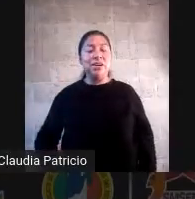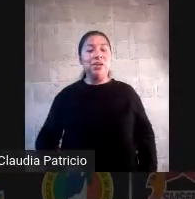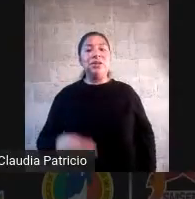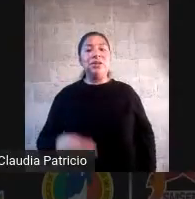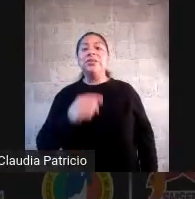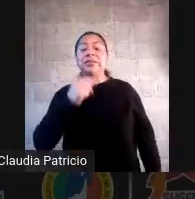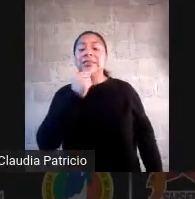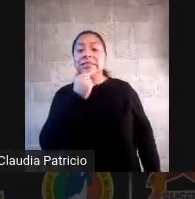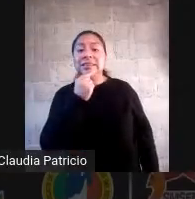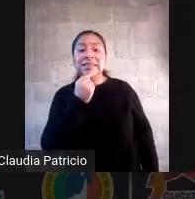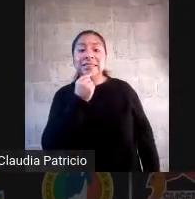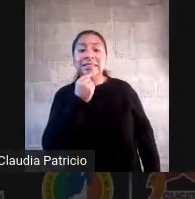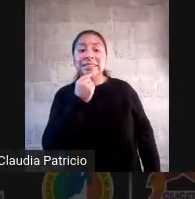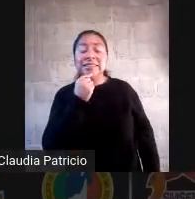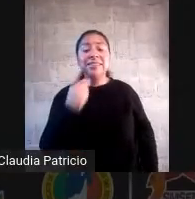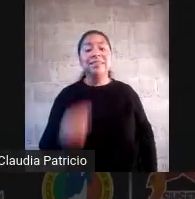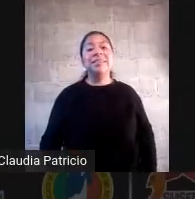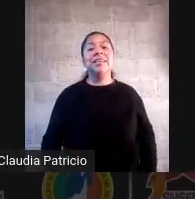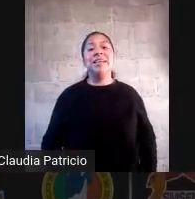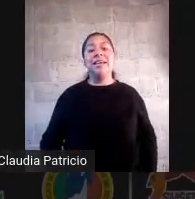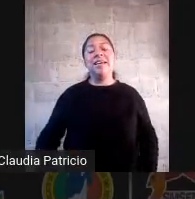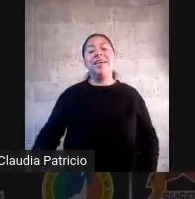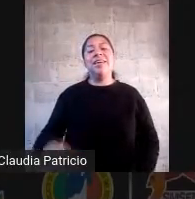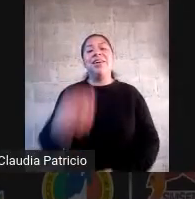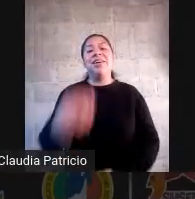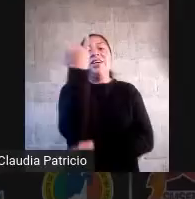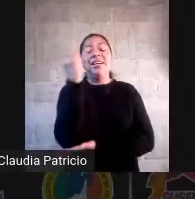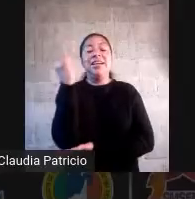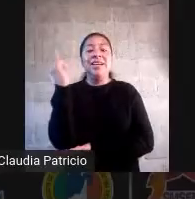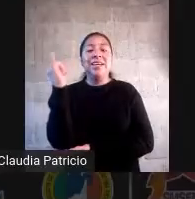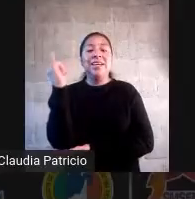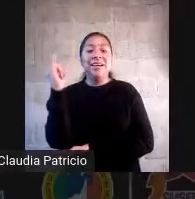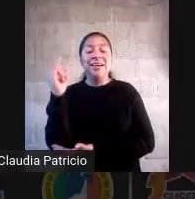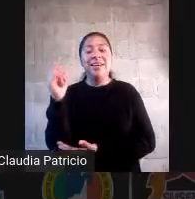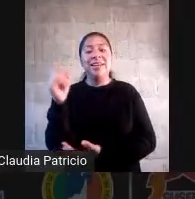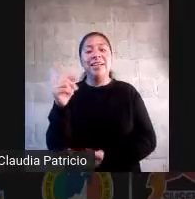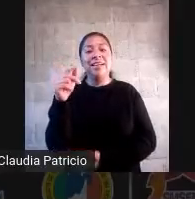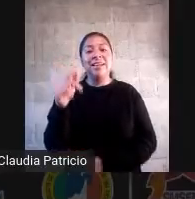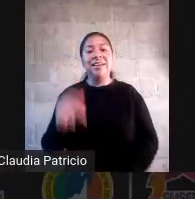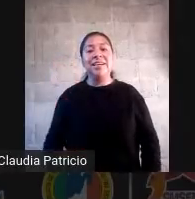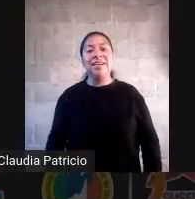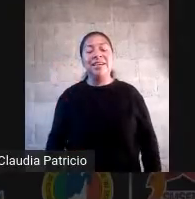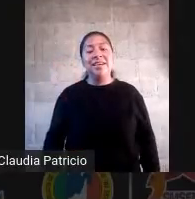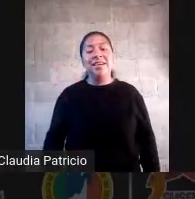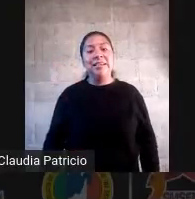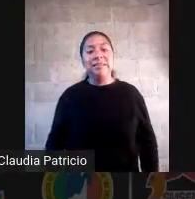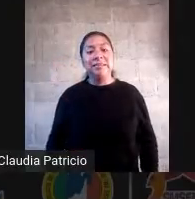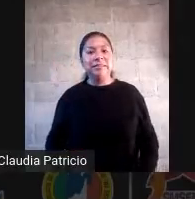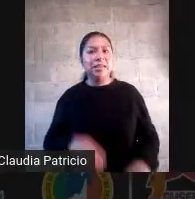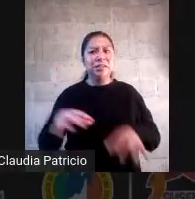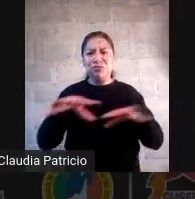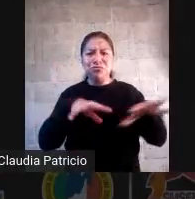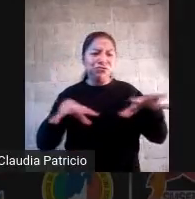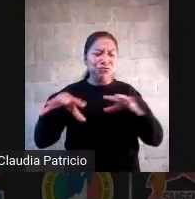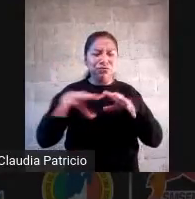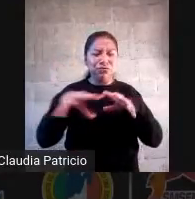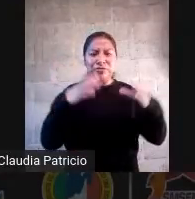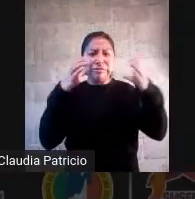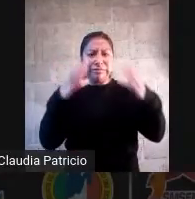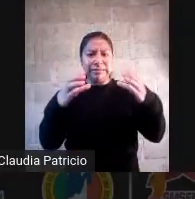revueltos con los de primaria revueltos con los de secundaria incluso de bachillerato acuérdense que ahí hay escuelas